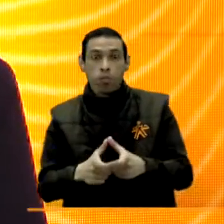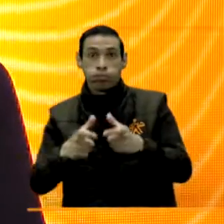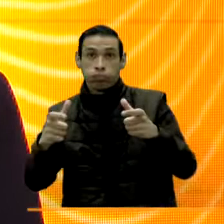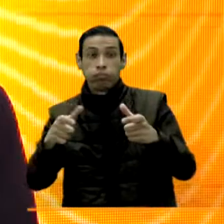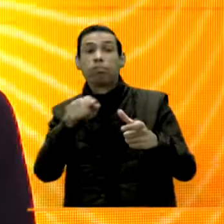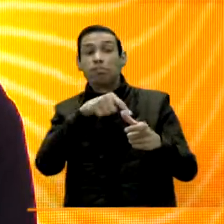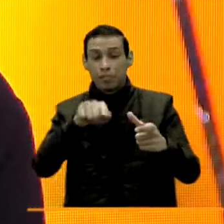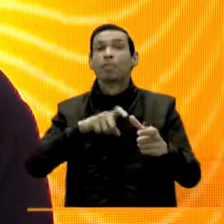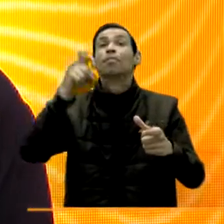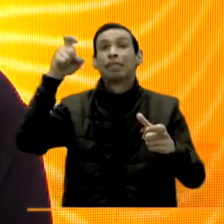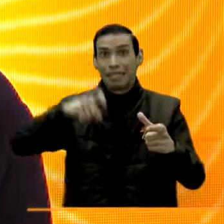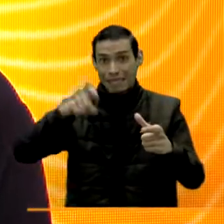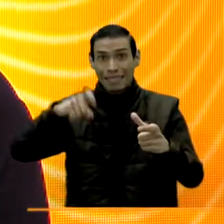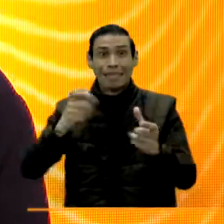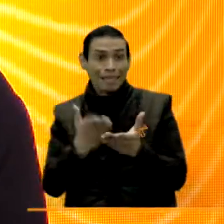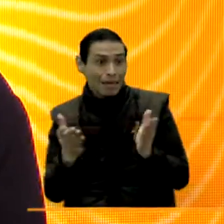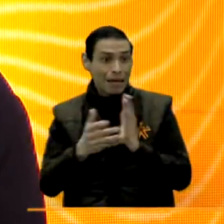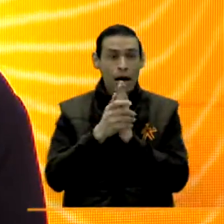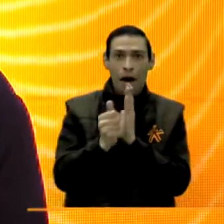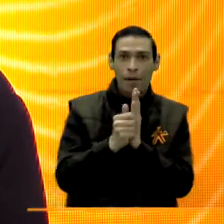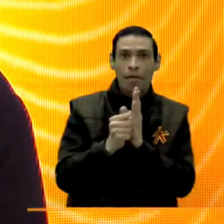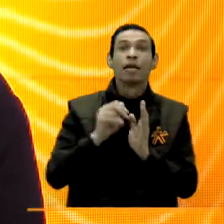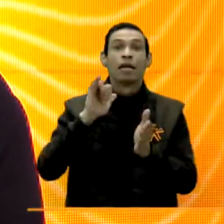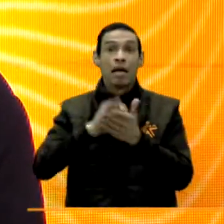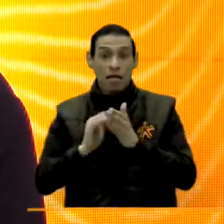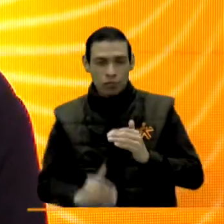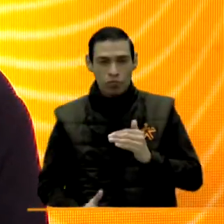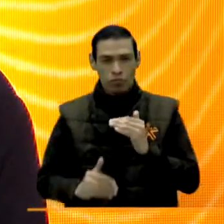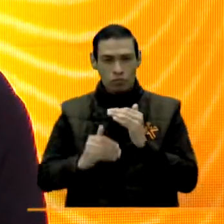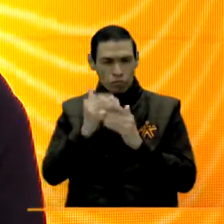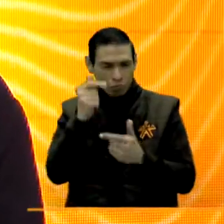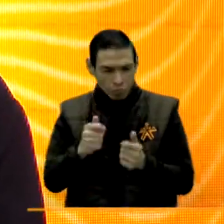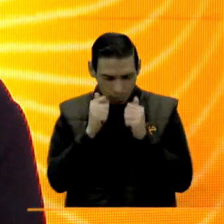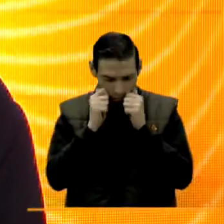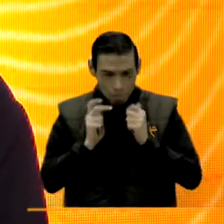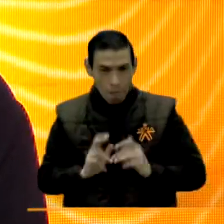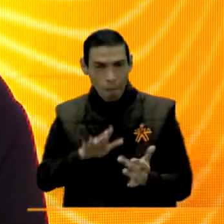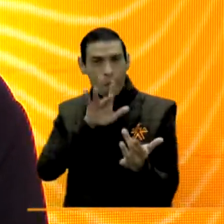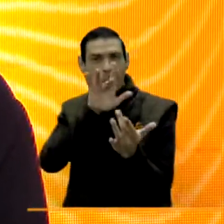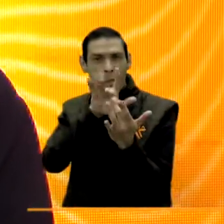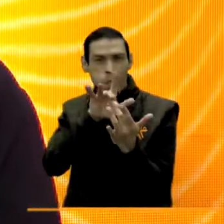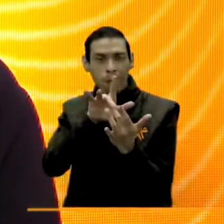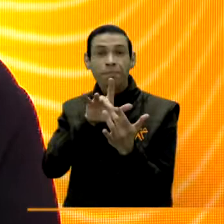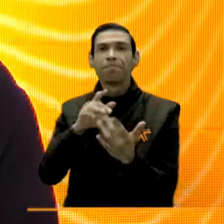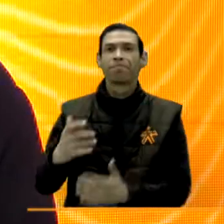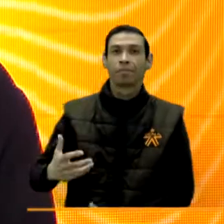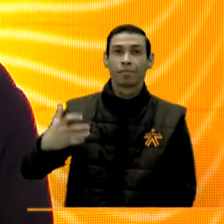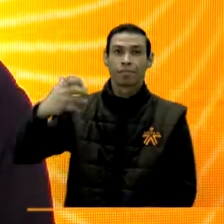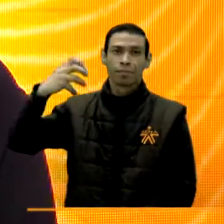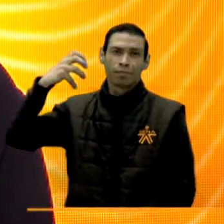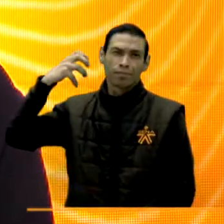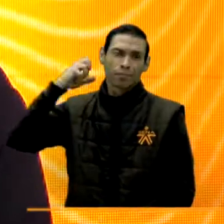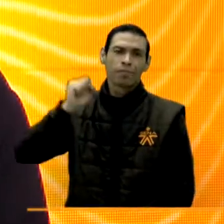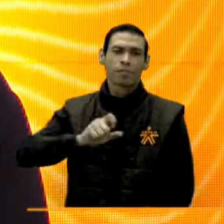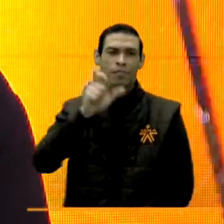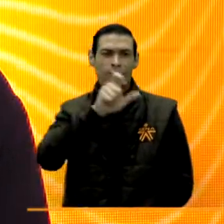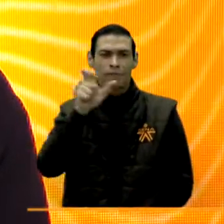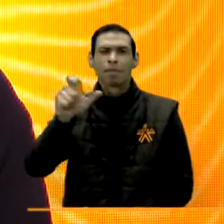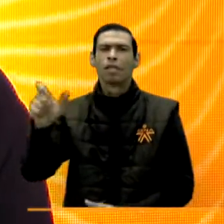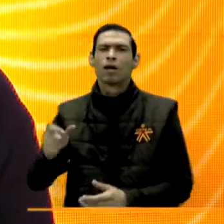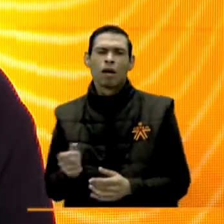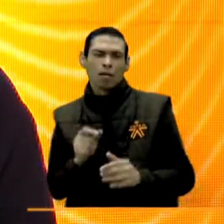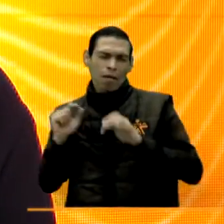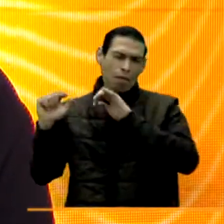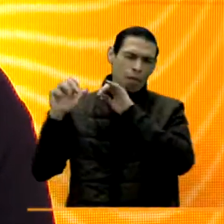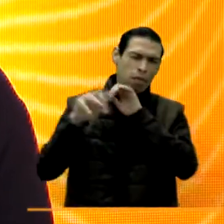MIPIMES que también tienen necesidades y por eso hemos implementado una figura más cercana. Antiguamente, muchas personas